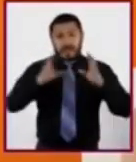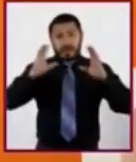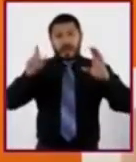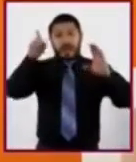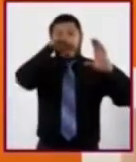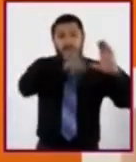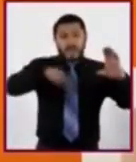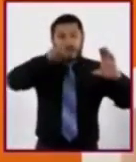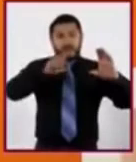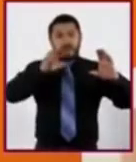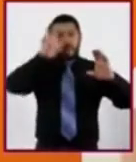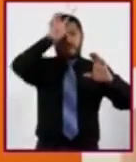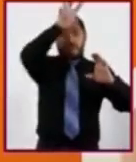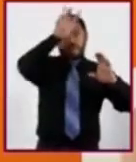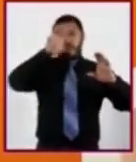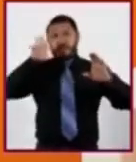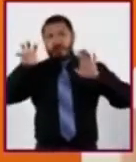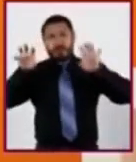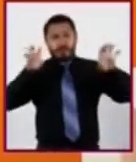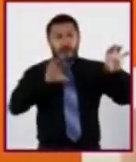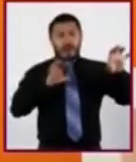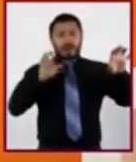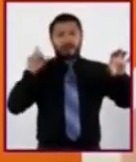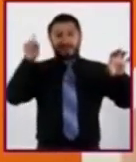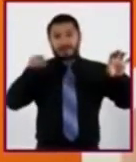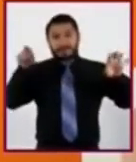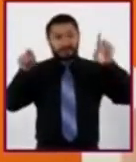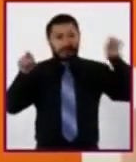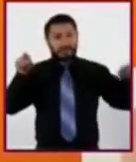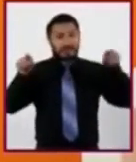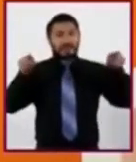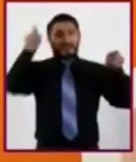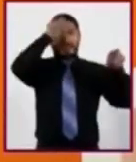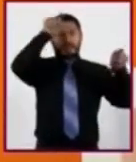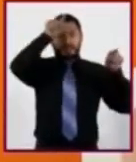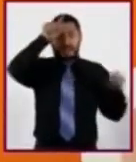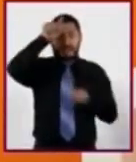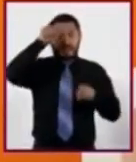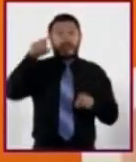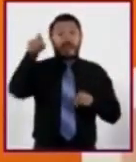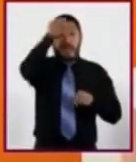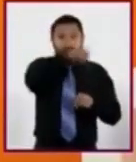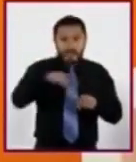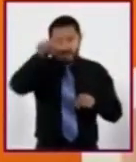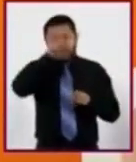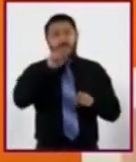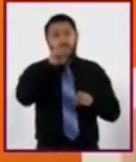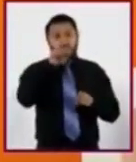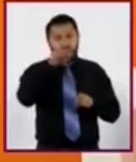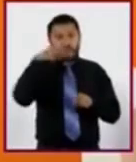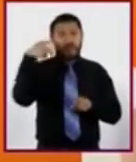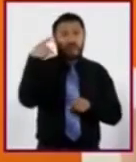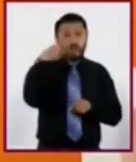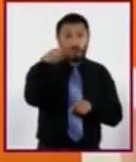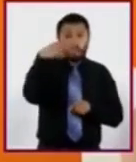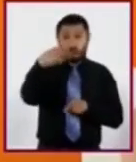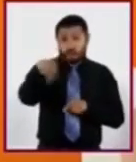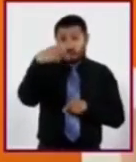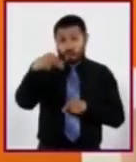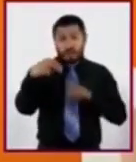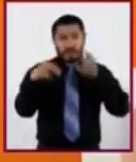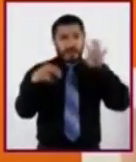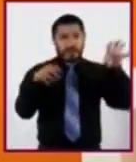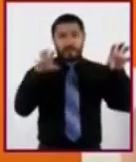cuatro círculos alrededor. En el círculo central, escriban su nombre y en los